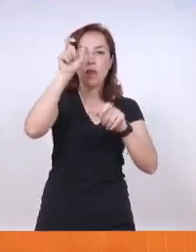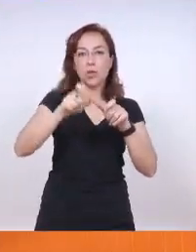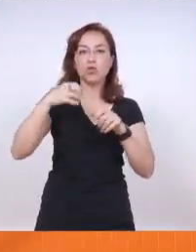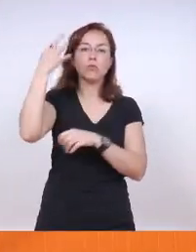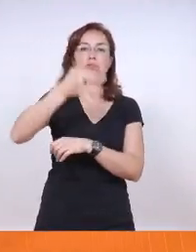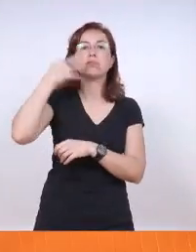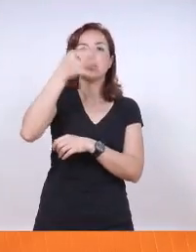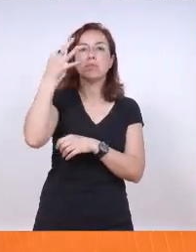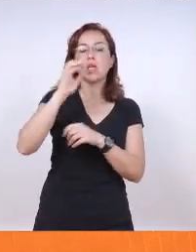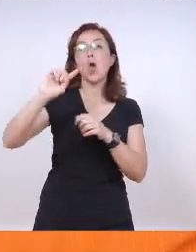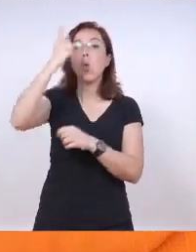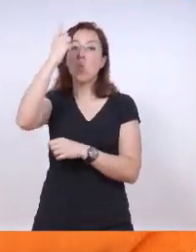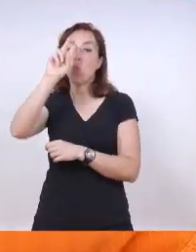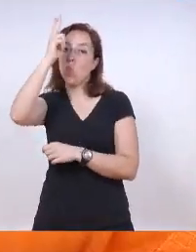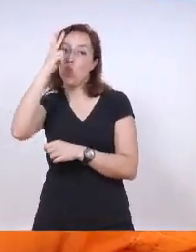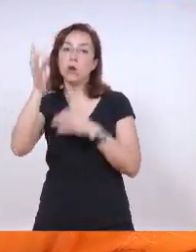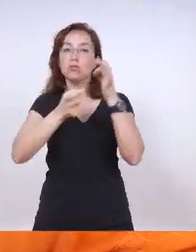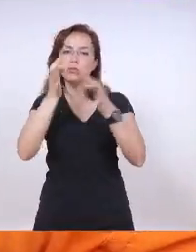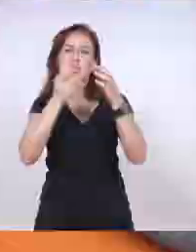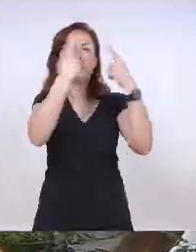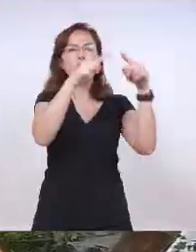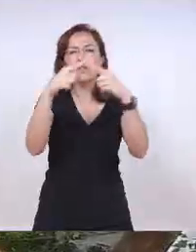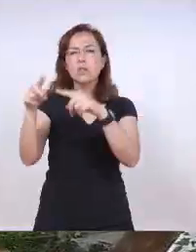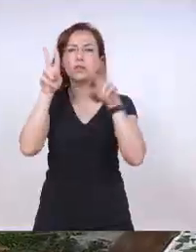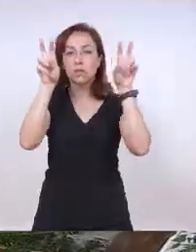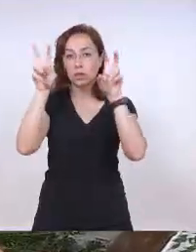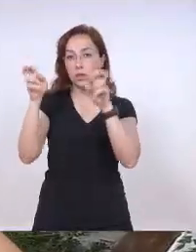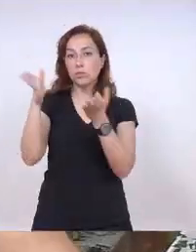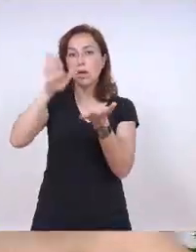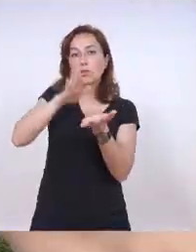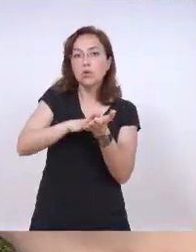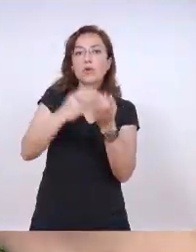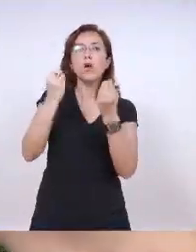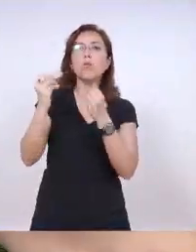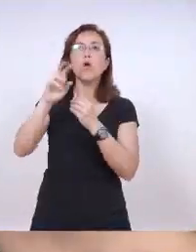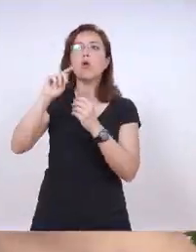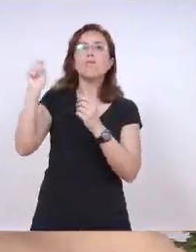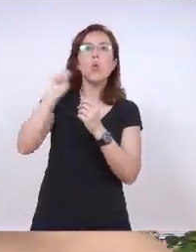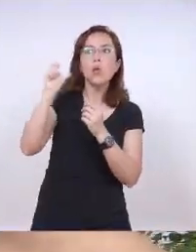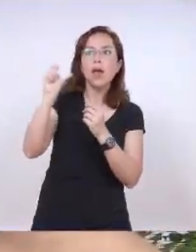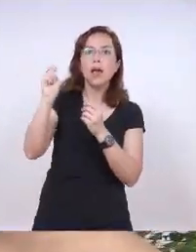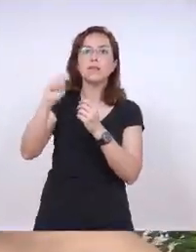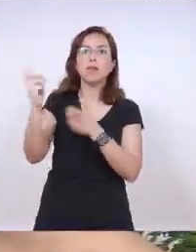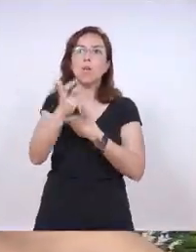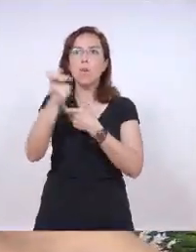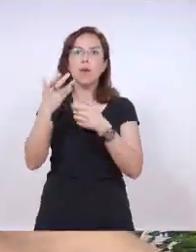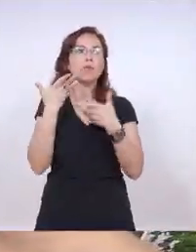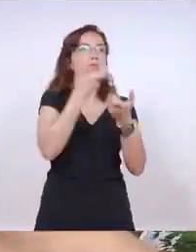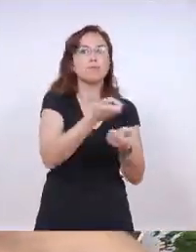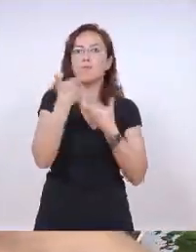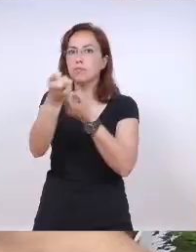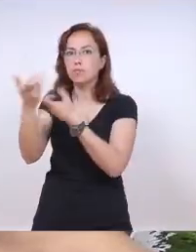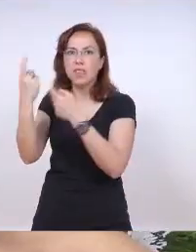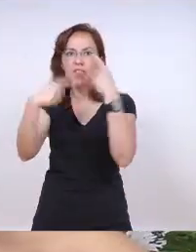de siete exponentes extranjeros y un uruguayo que tratarán diferentes temáticas referidas a la respuesta de bomberos ante las diferentes